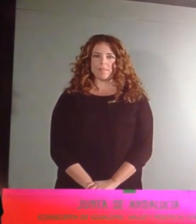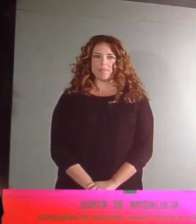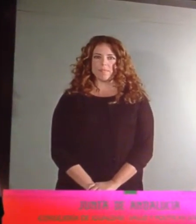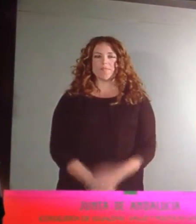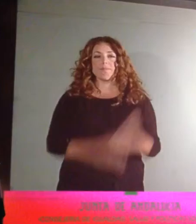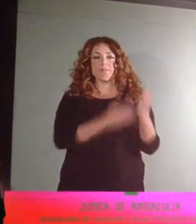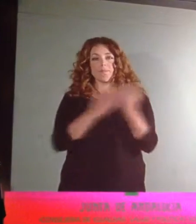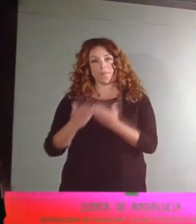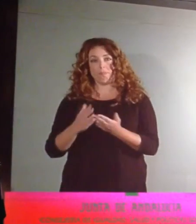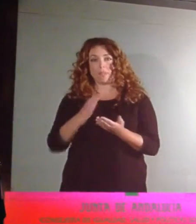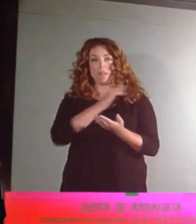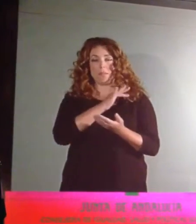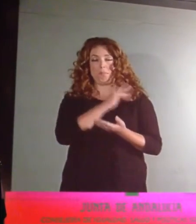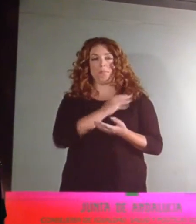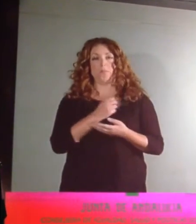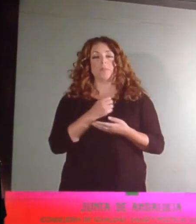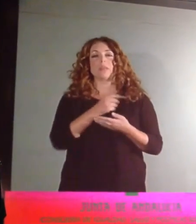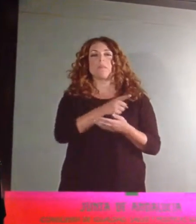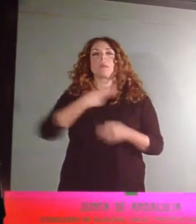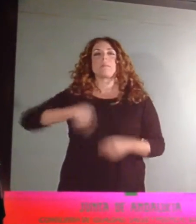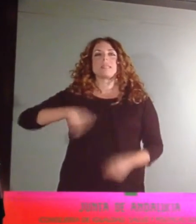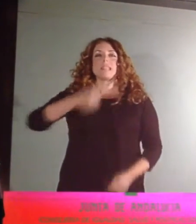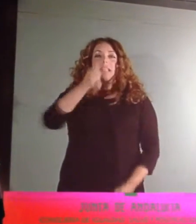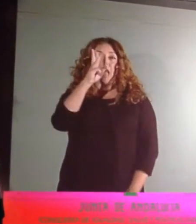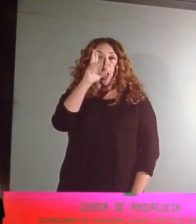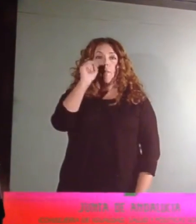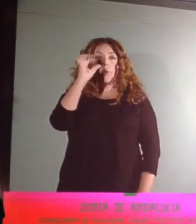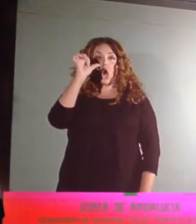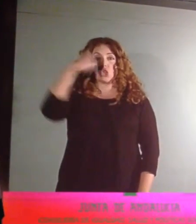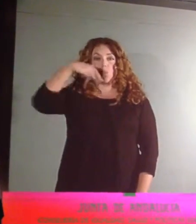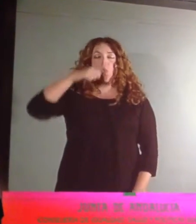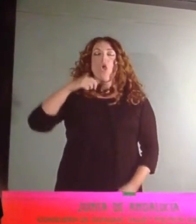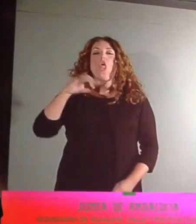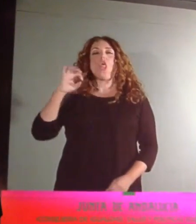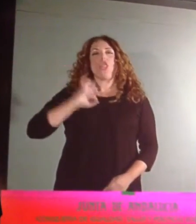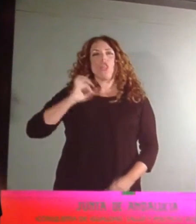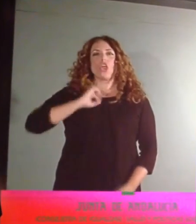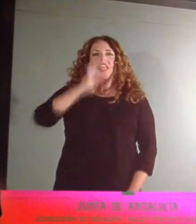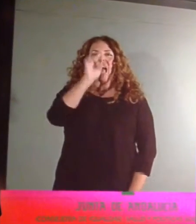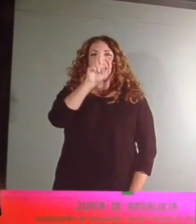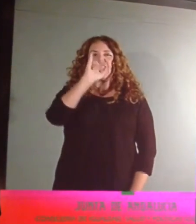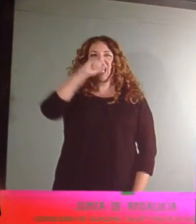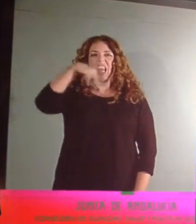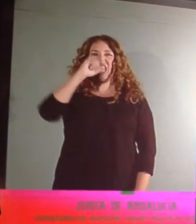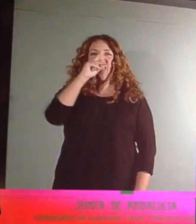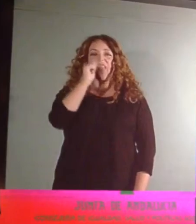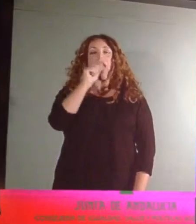Recoge el premio la presidenta de APROSMO, doña Trinidad López Calvo, que